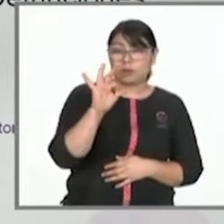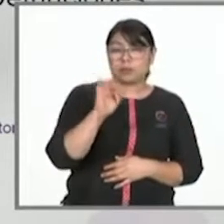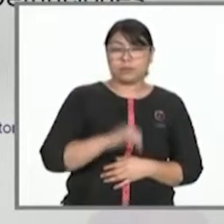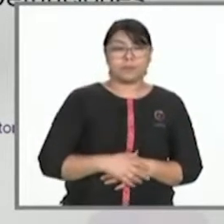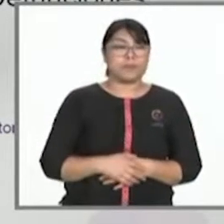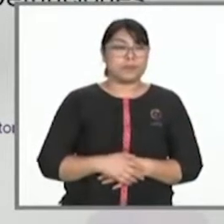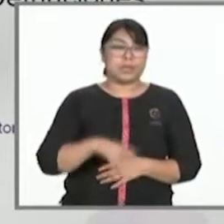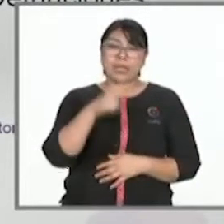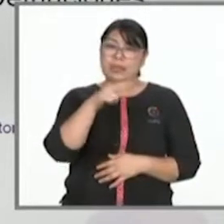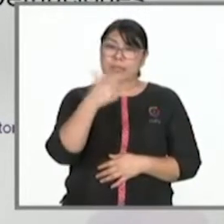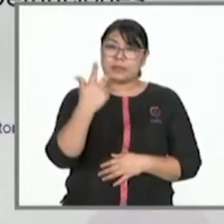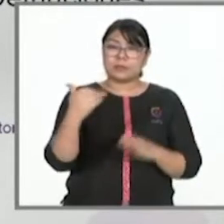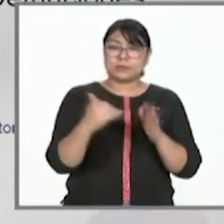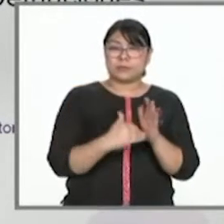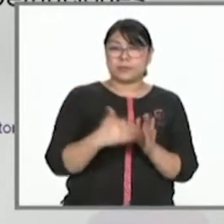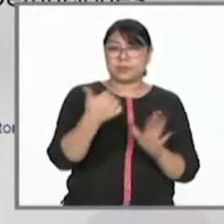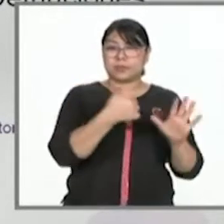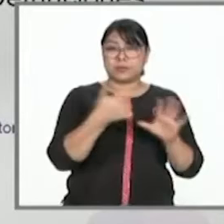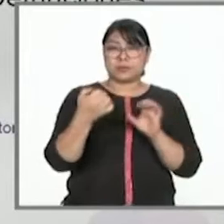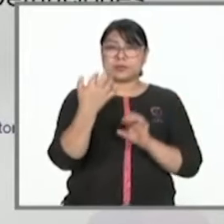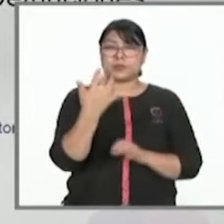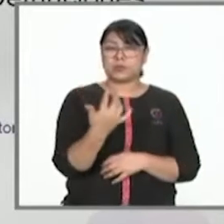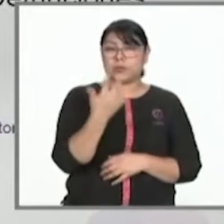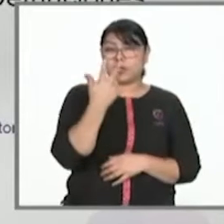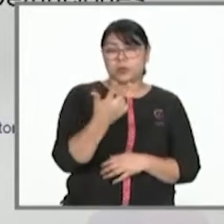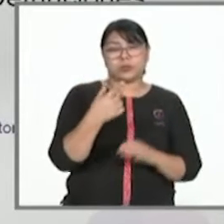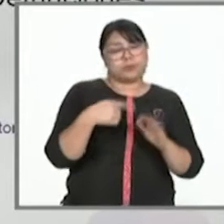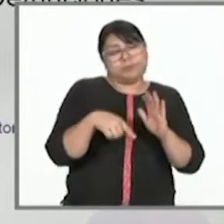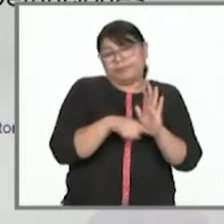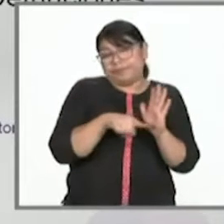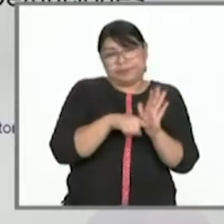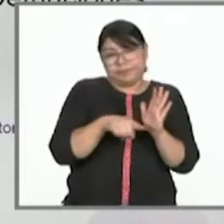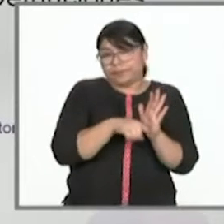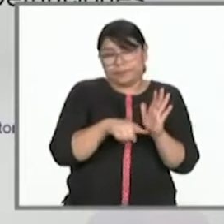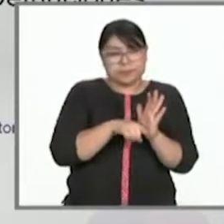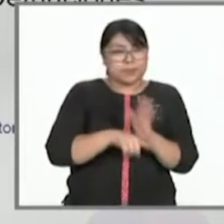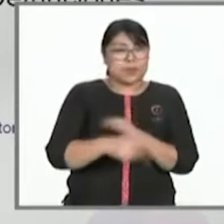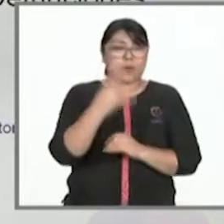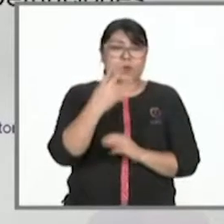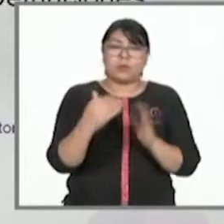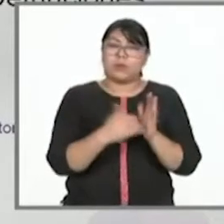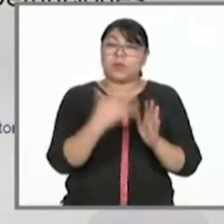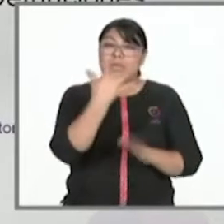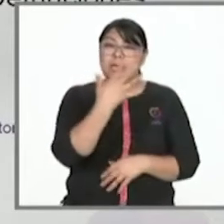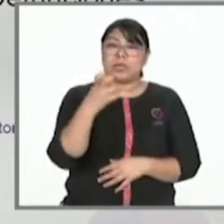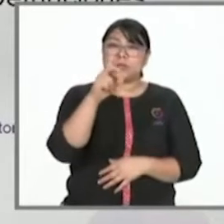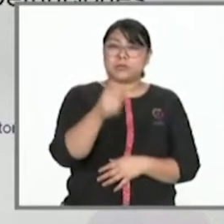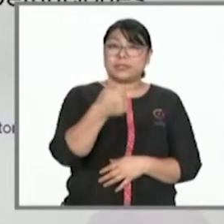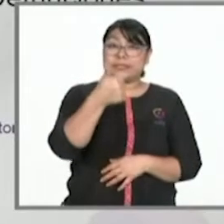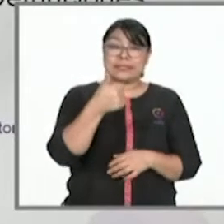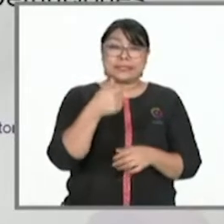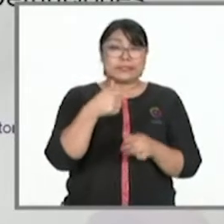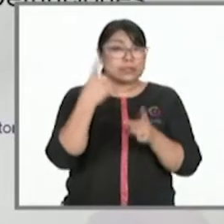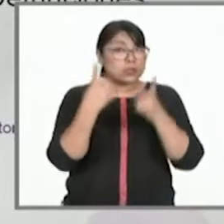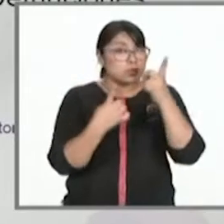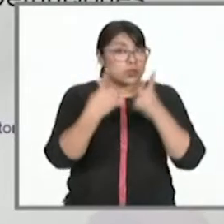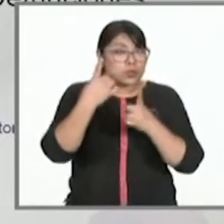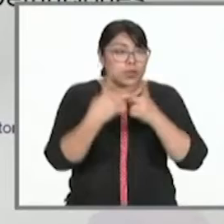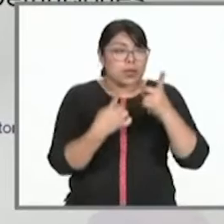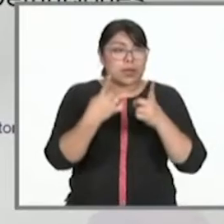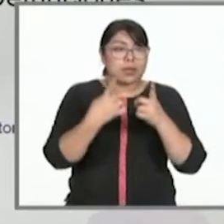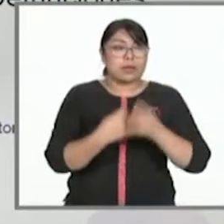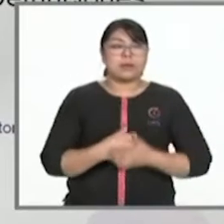2.240 defunciones, por lo que hay un incremento de 354 casos nuevos en 76 municipios y 20